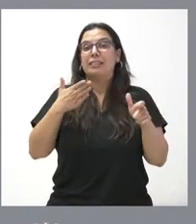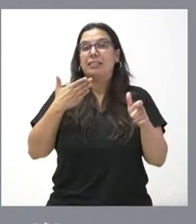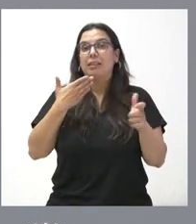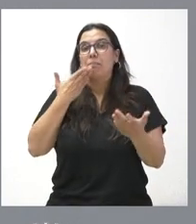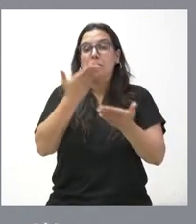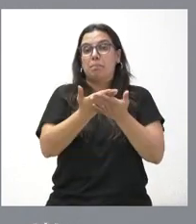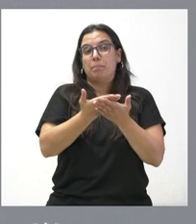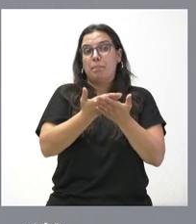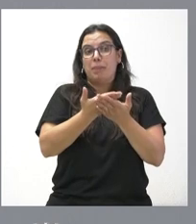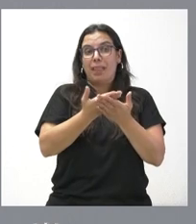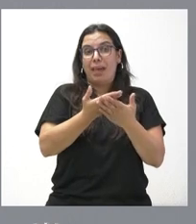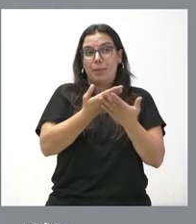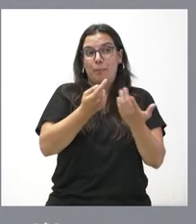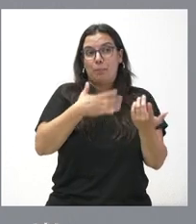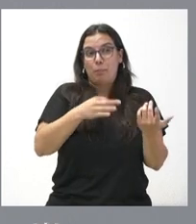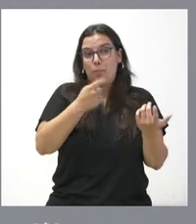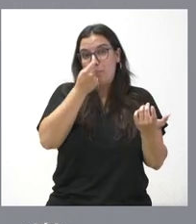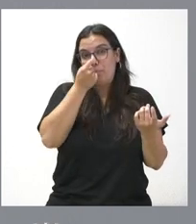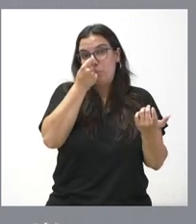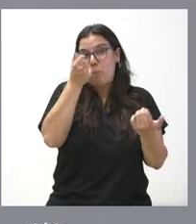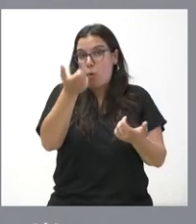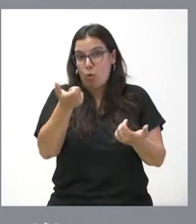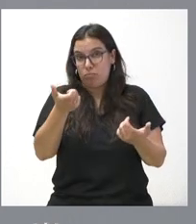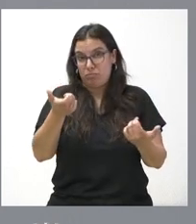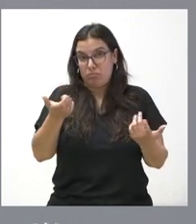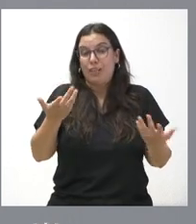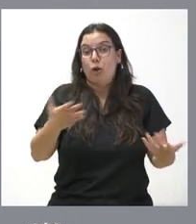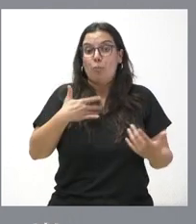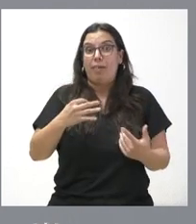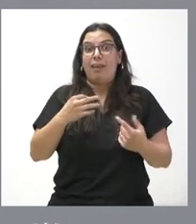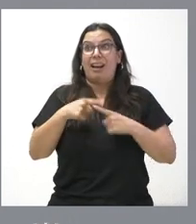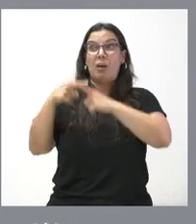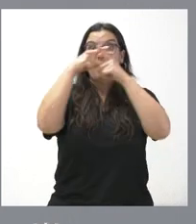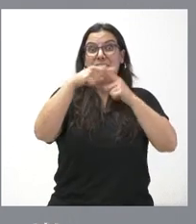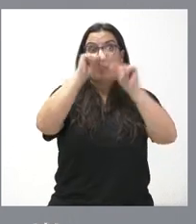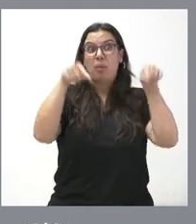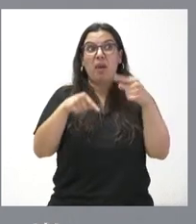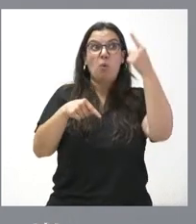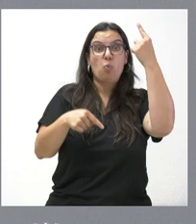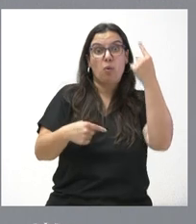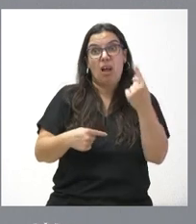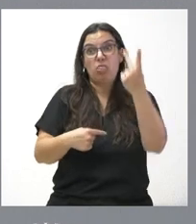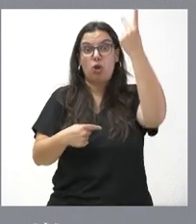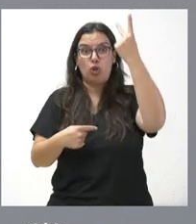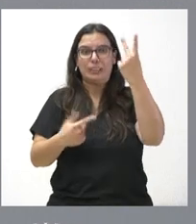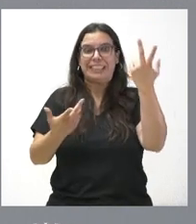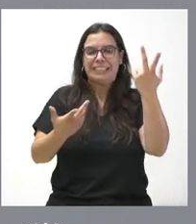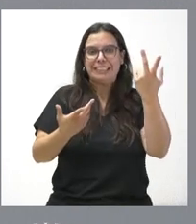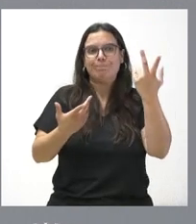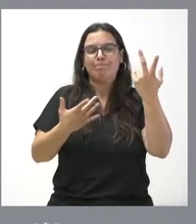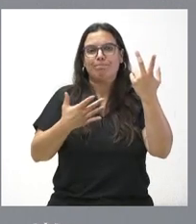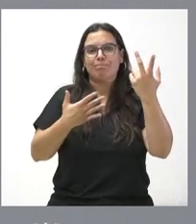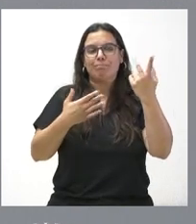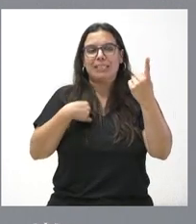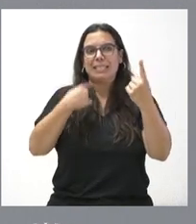estamos dando, quizá salgan una o dos personas en cada una de las provincias y quizá ese número vaya en perjuicio